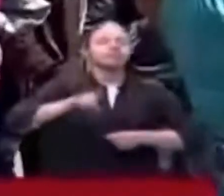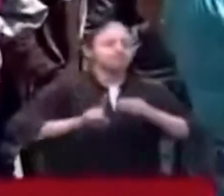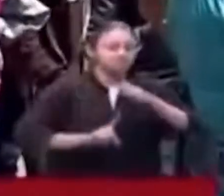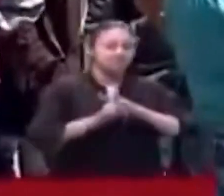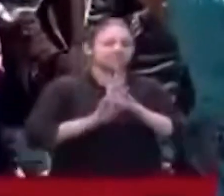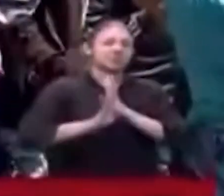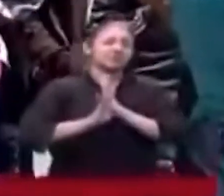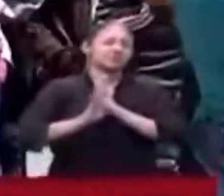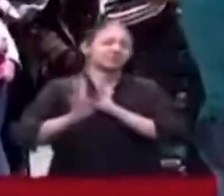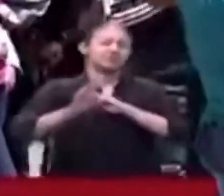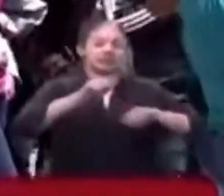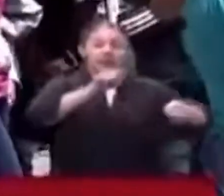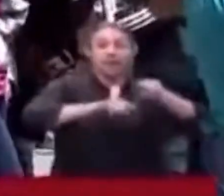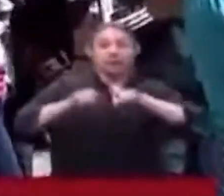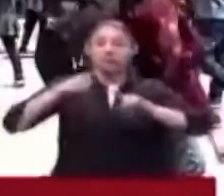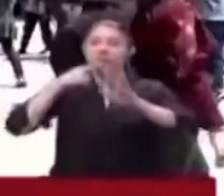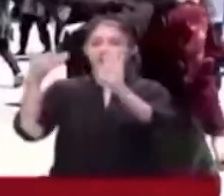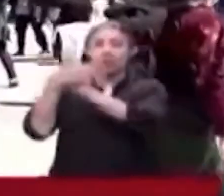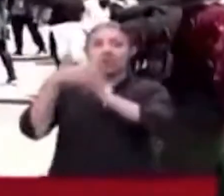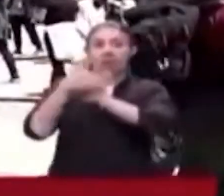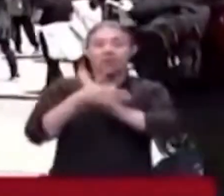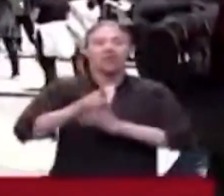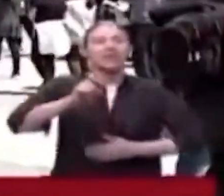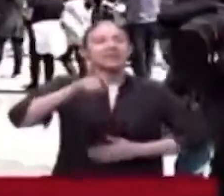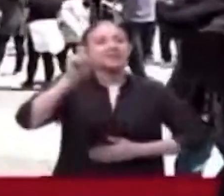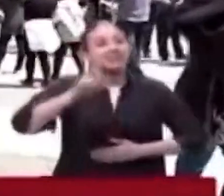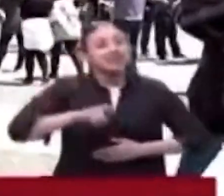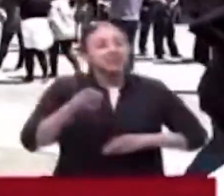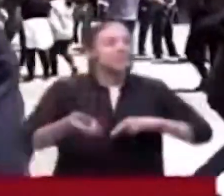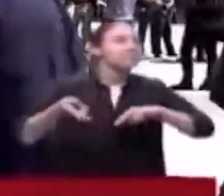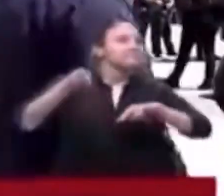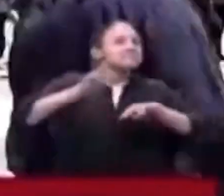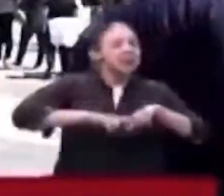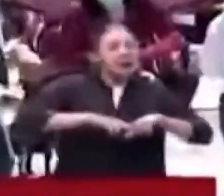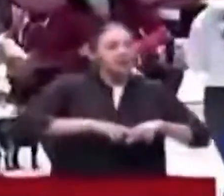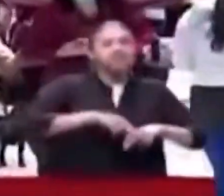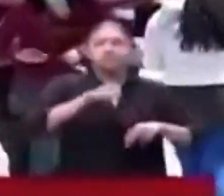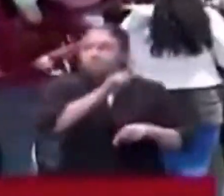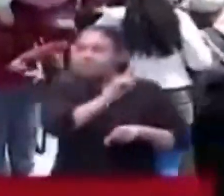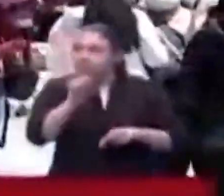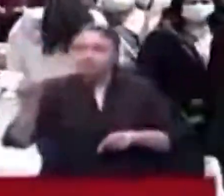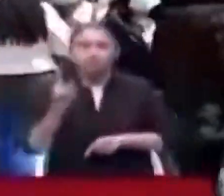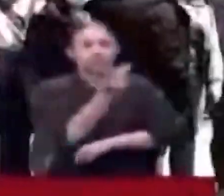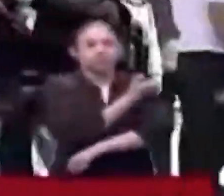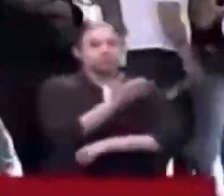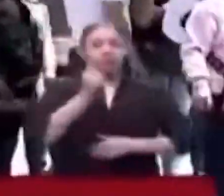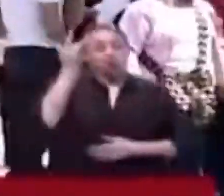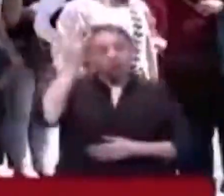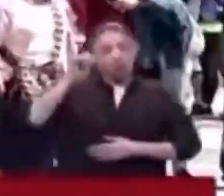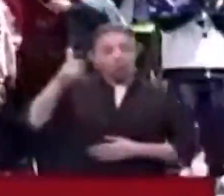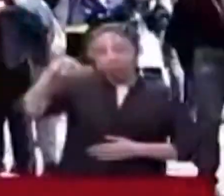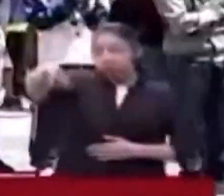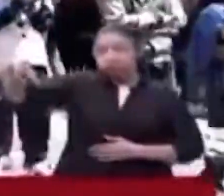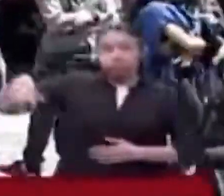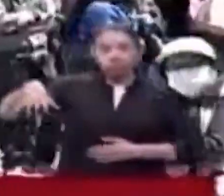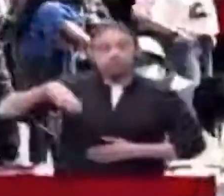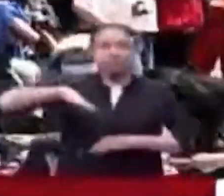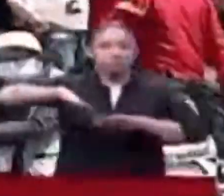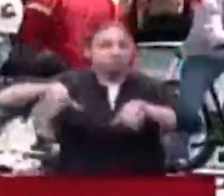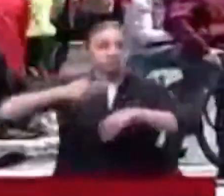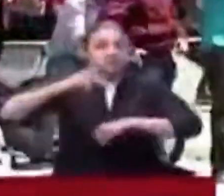enormes filas. Algunos manifestaron que se deben tener más biológicos porque en otros puntos no está disponible la segunda inyección.